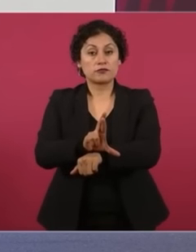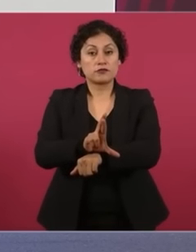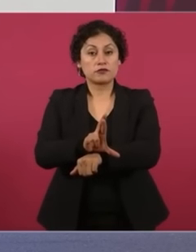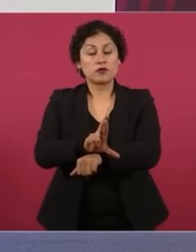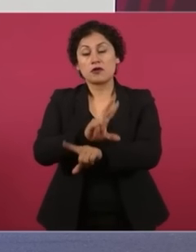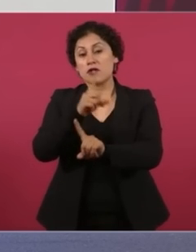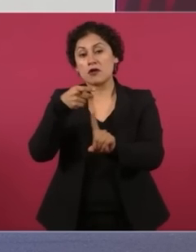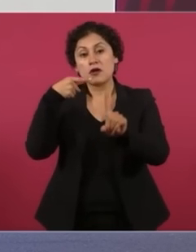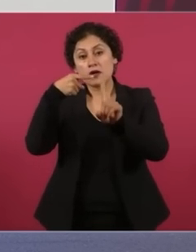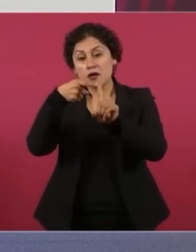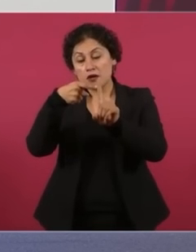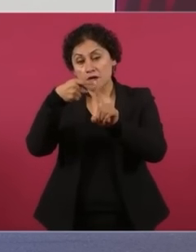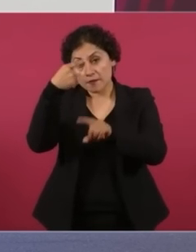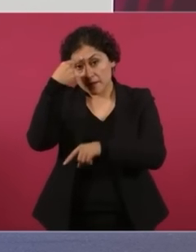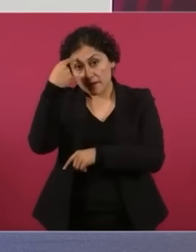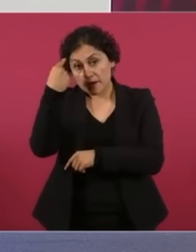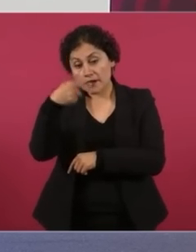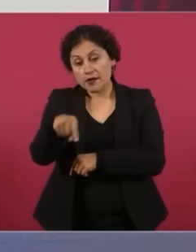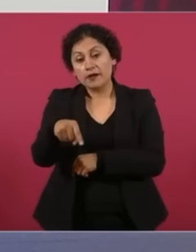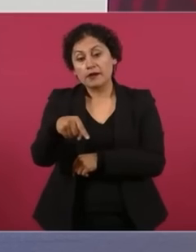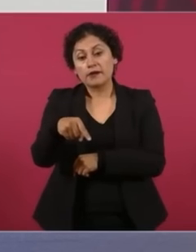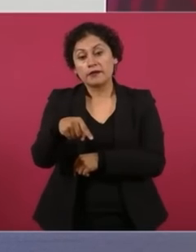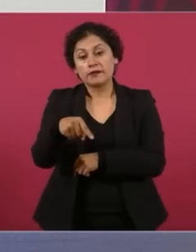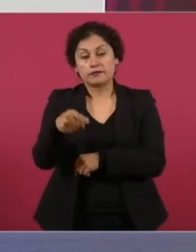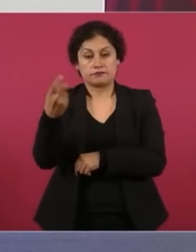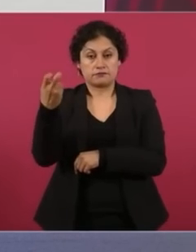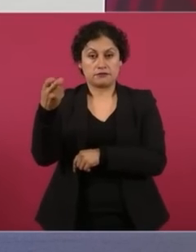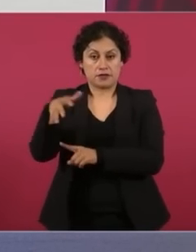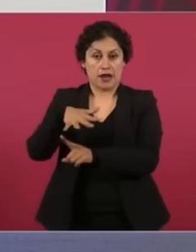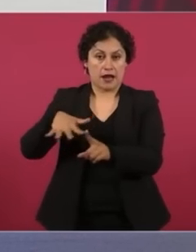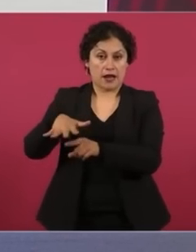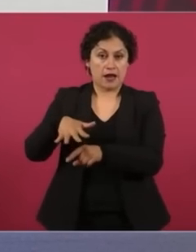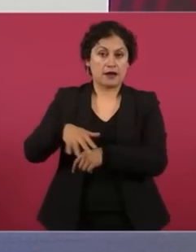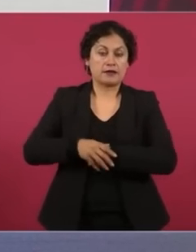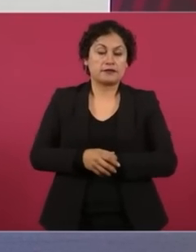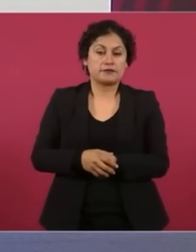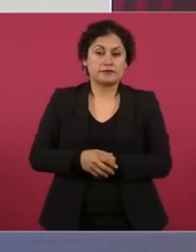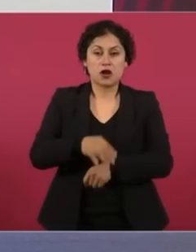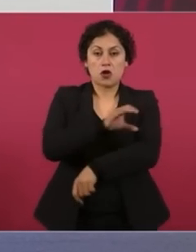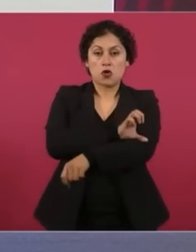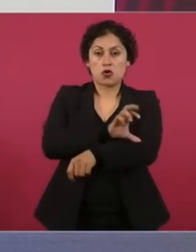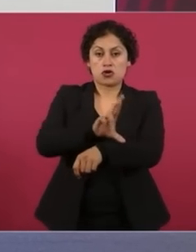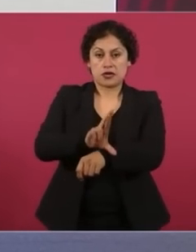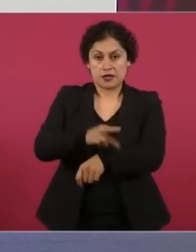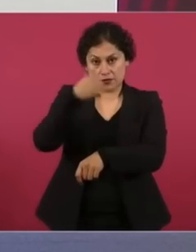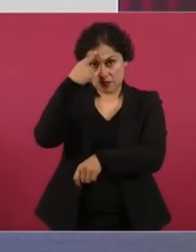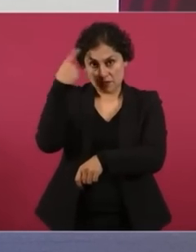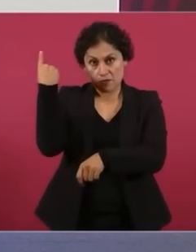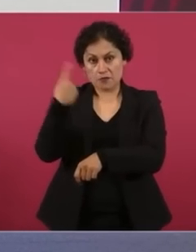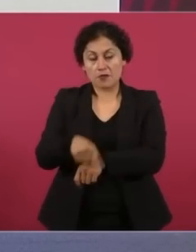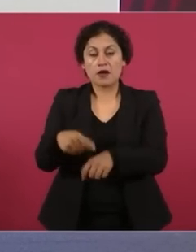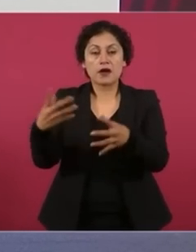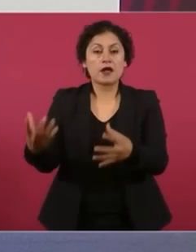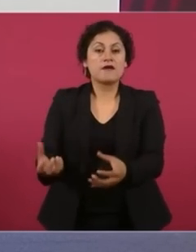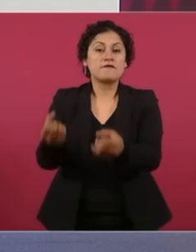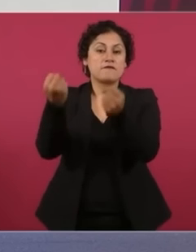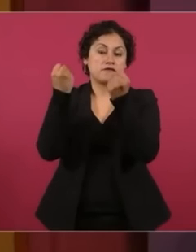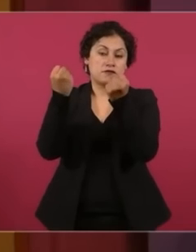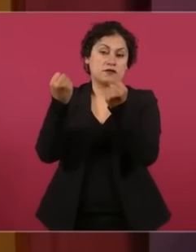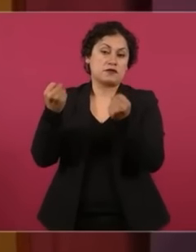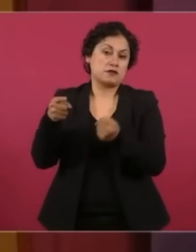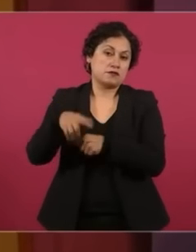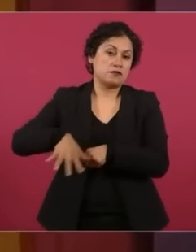esta coordinación de fortalecimiento institucional.